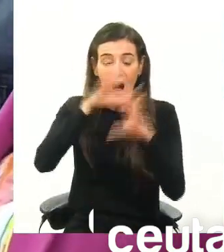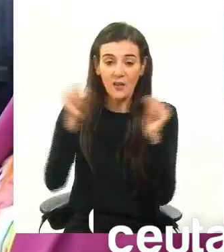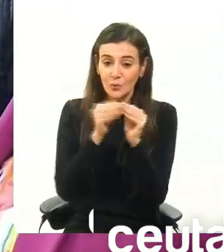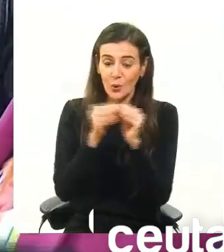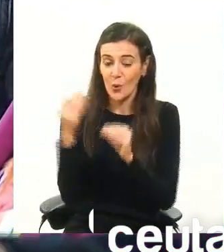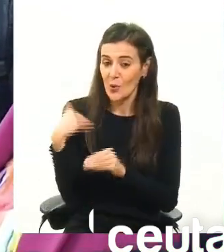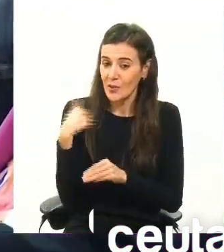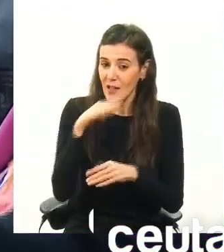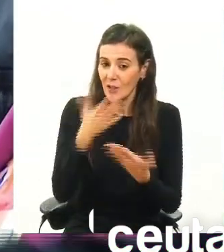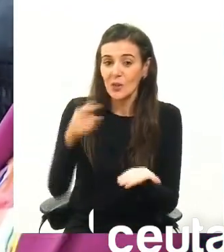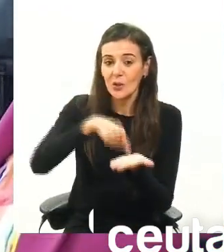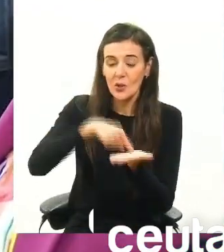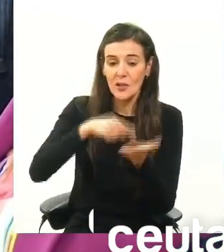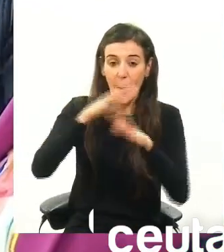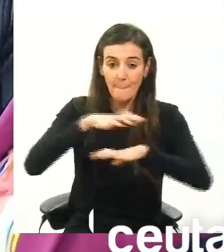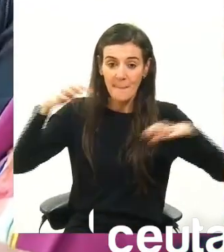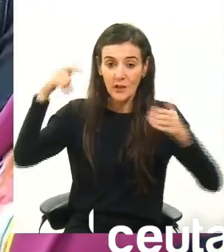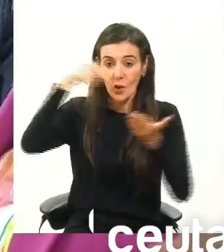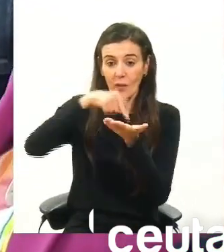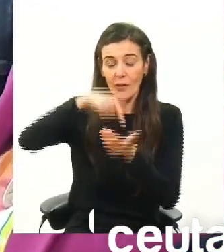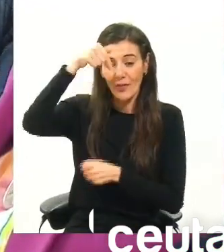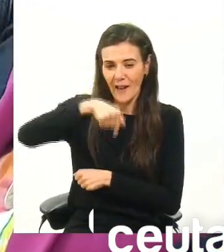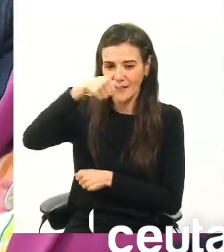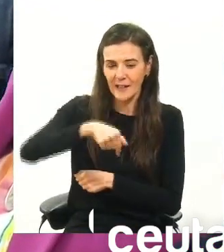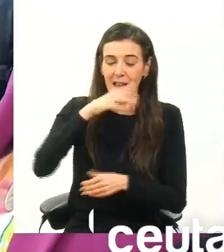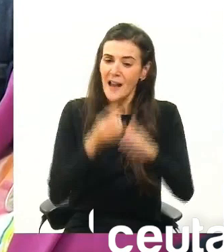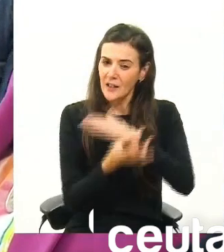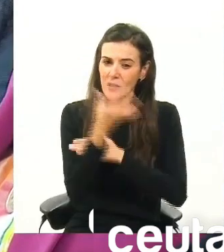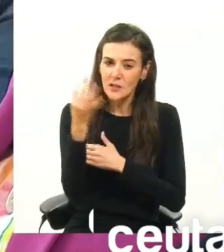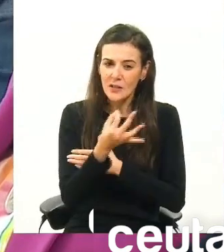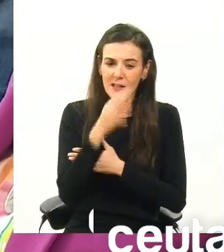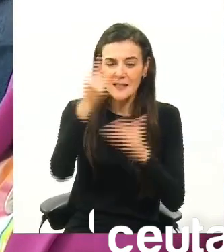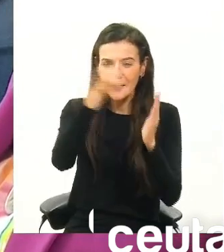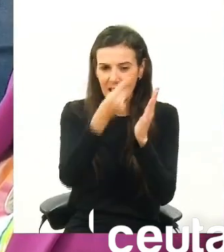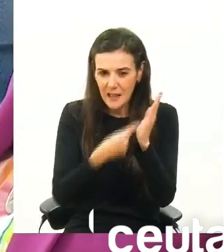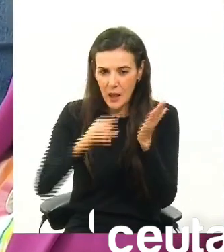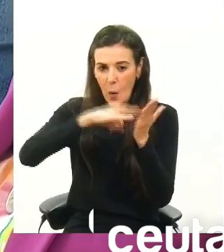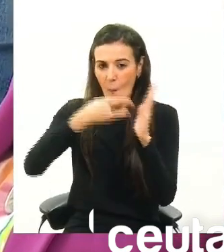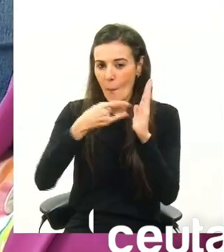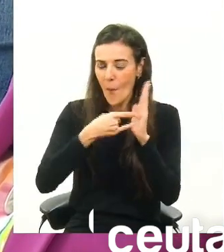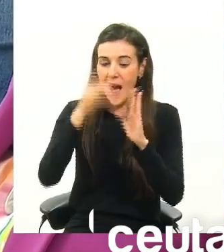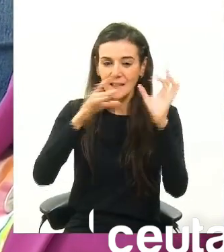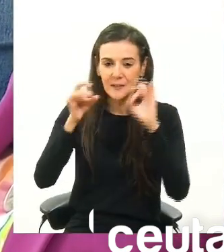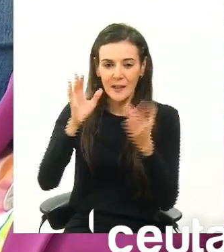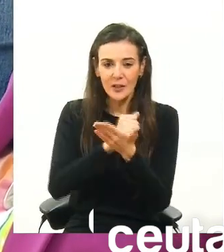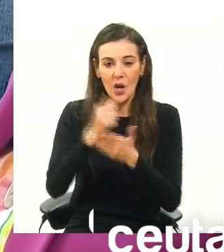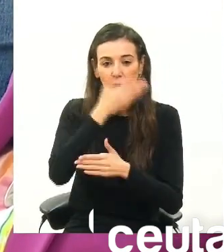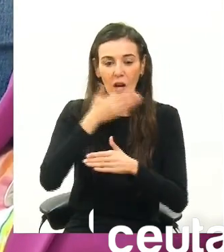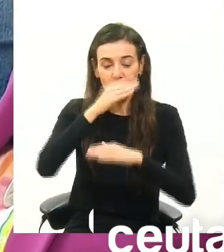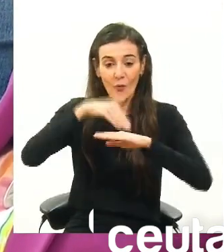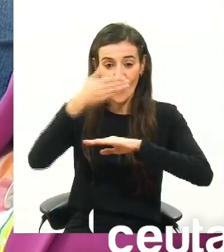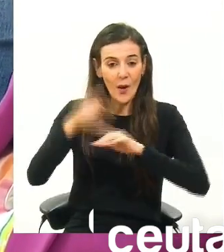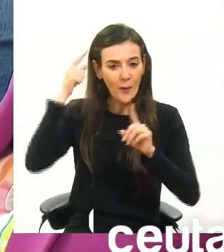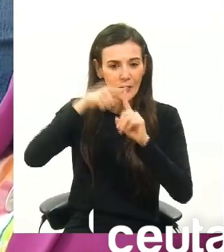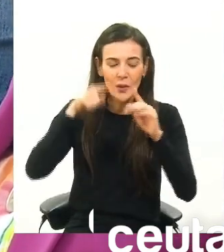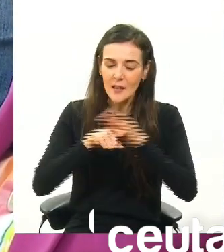expuesto, instamos al Pleno de esta Asamblea a que se impulse, se diseñe y se apruebe un plan de actividades extracolares a